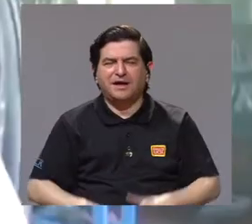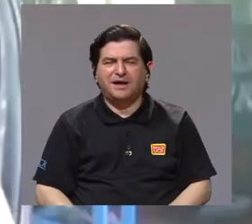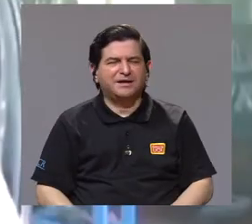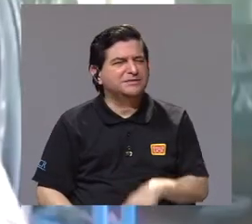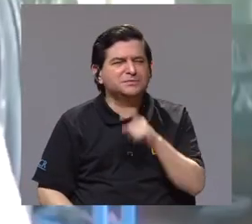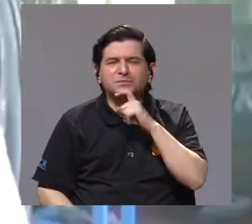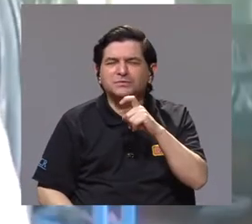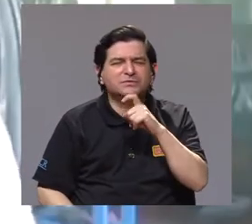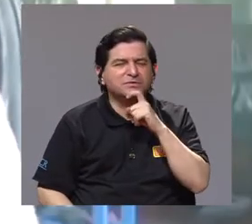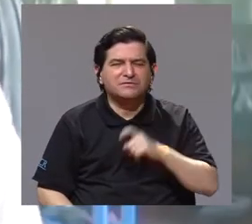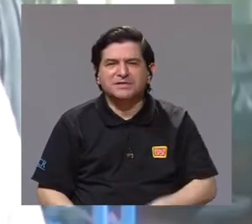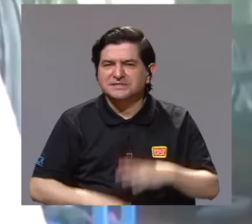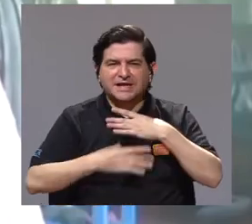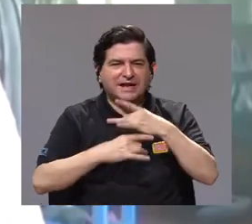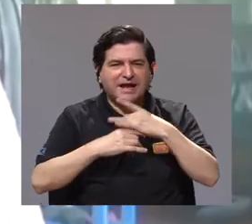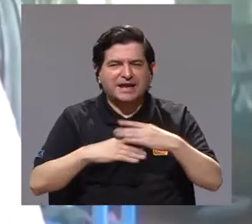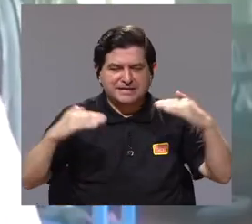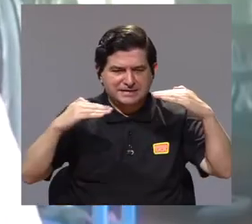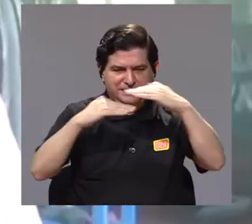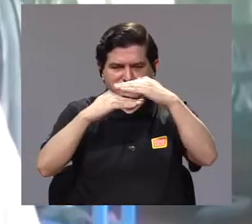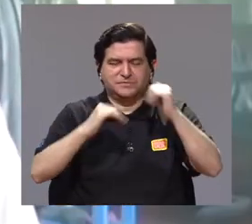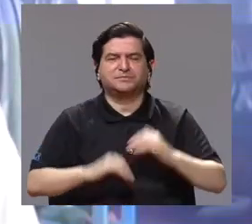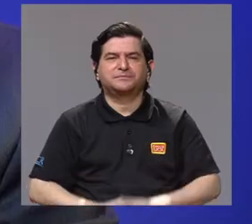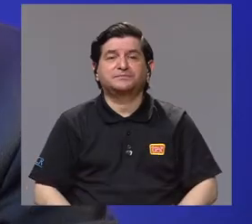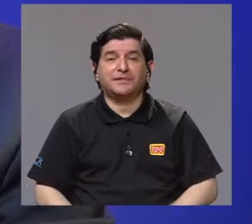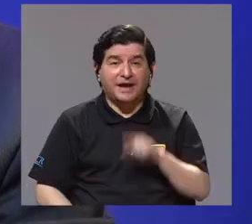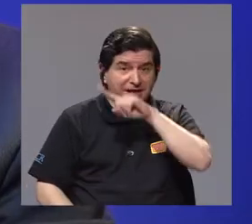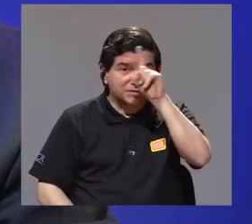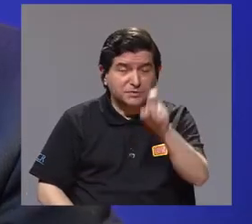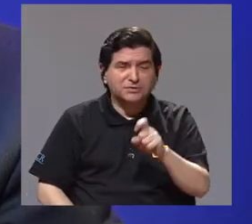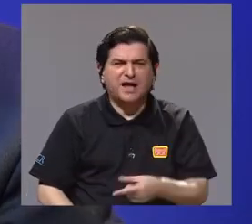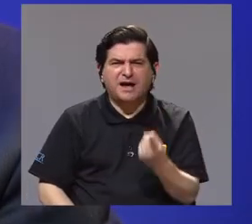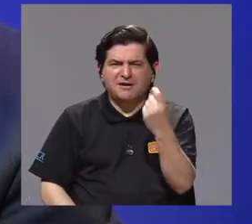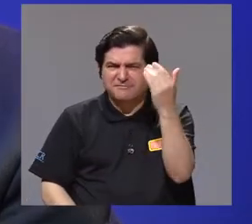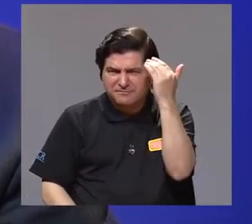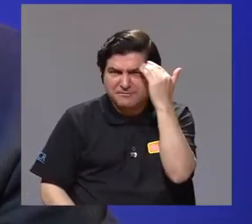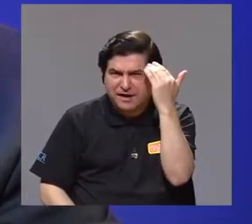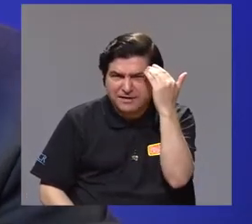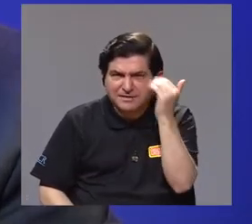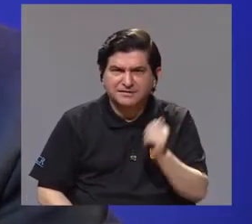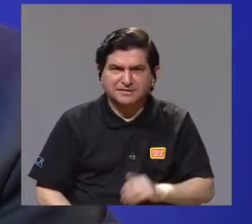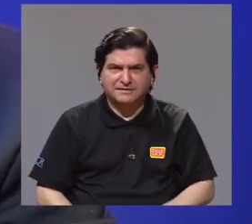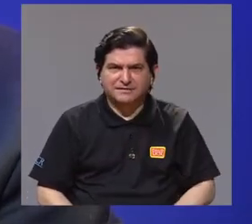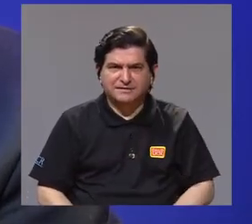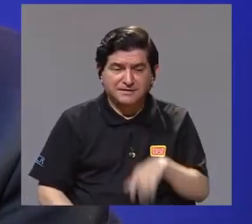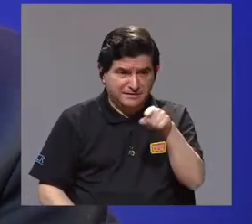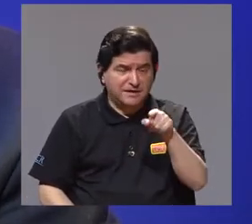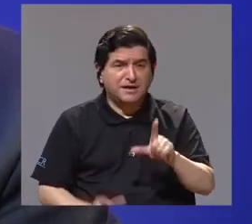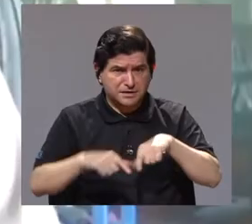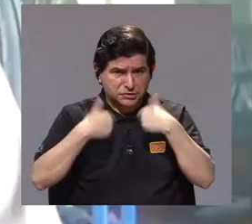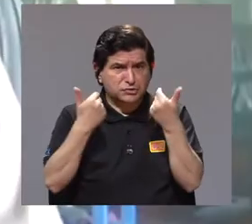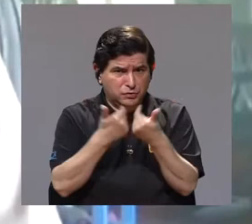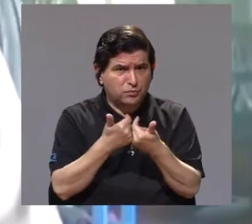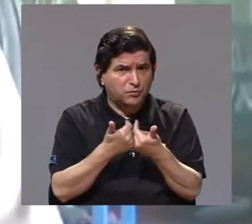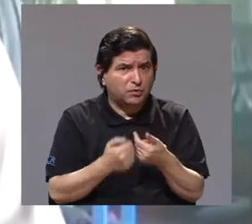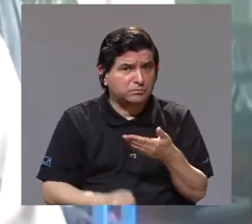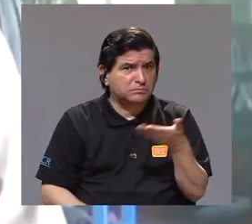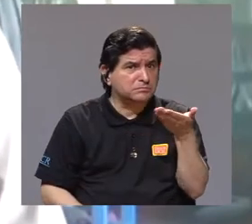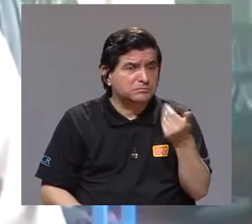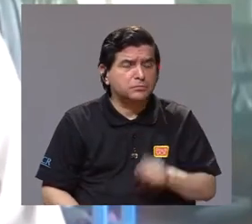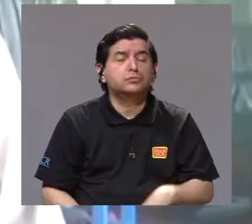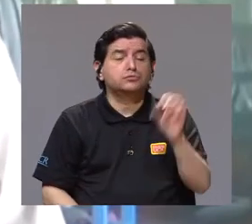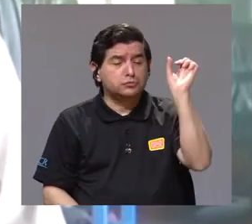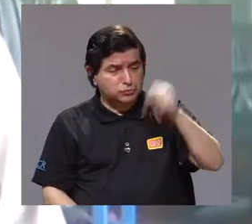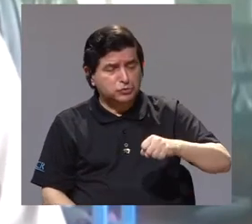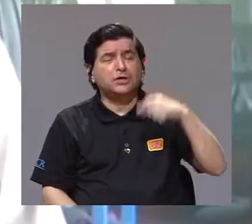que rara vez se traslapan los intereses. Casualmente le iba a preguntar eso. ¿Falta mucho por conocer de este enorme